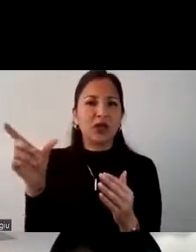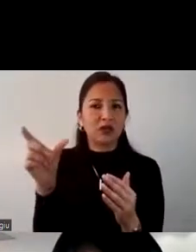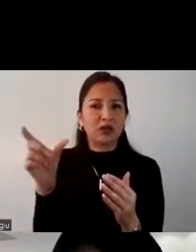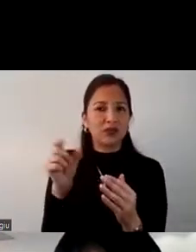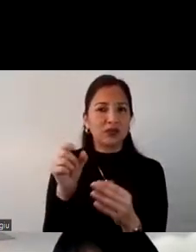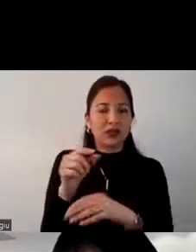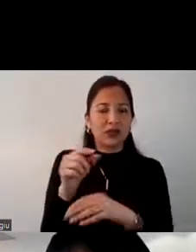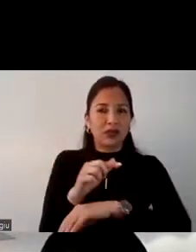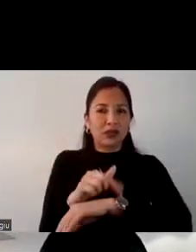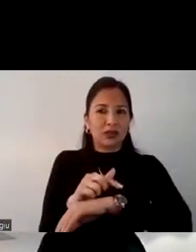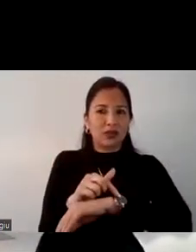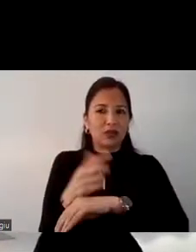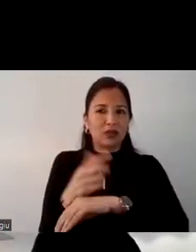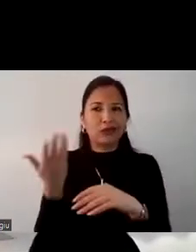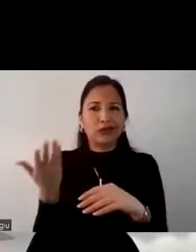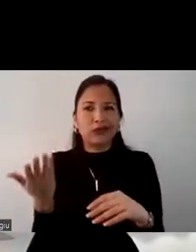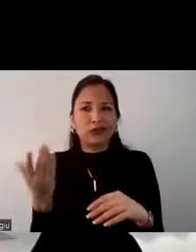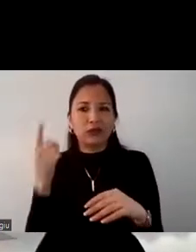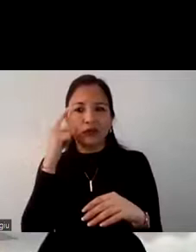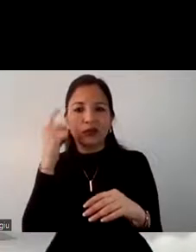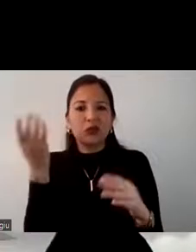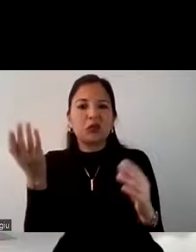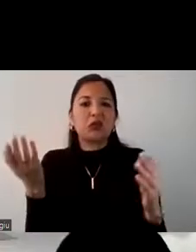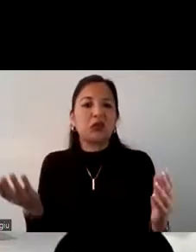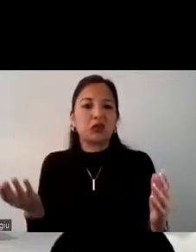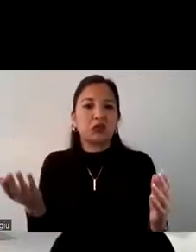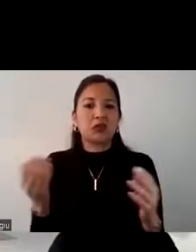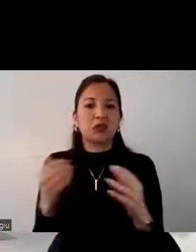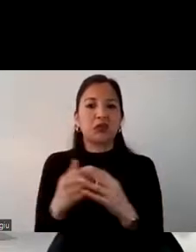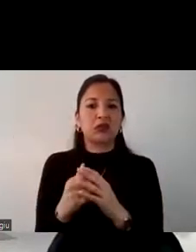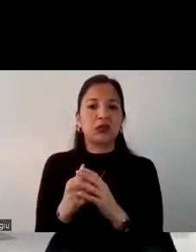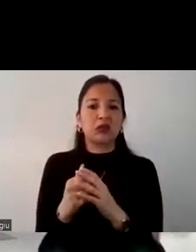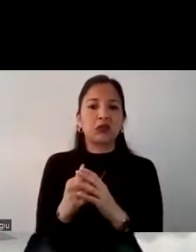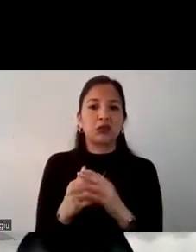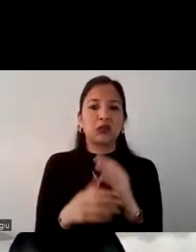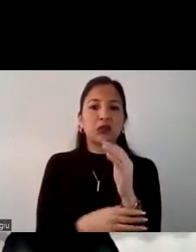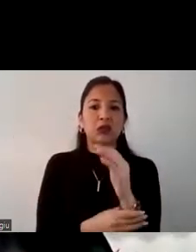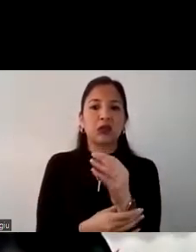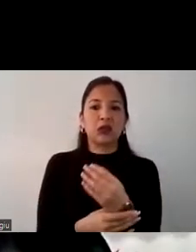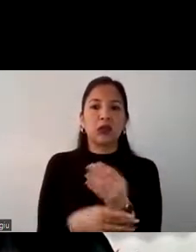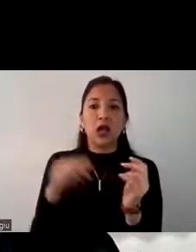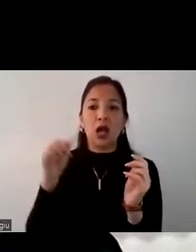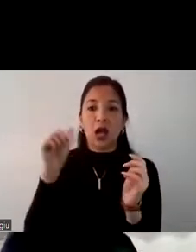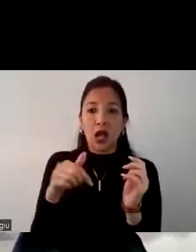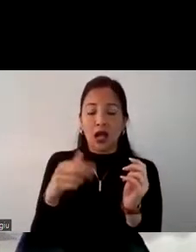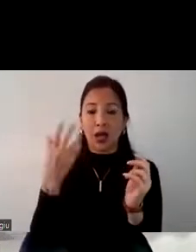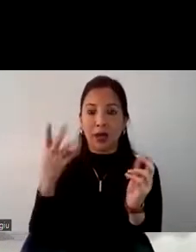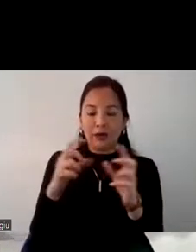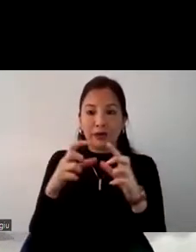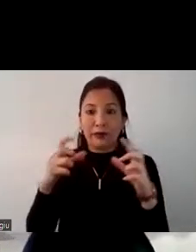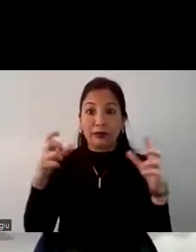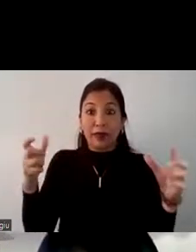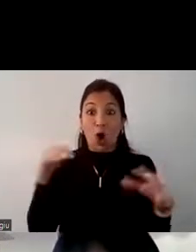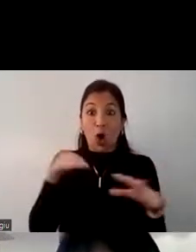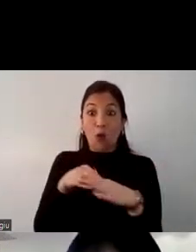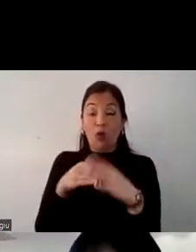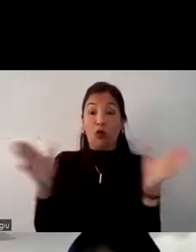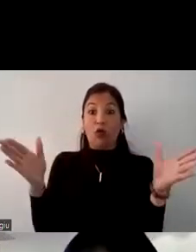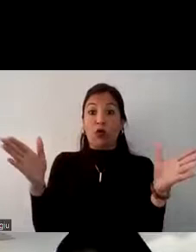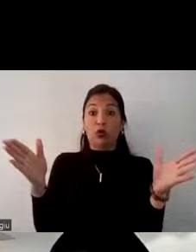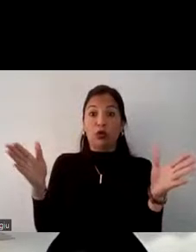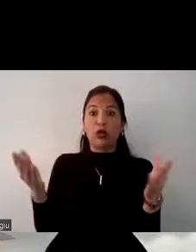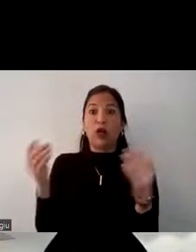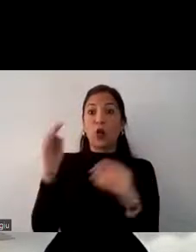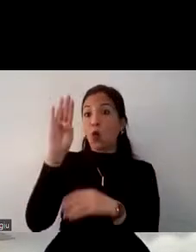aún no tienen idea clara del destino acá tenemos nosotros una tremenda oportunidad porque